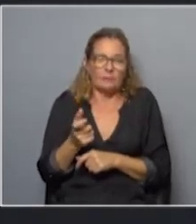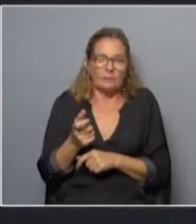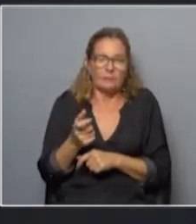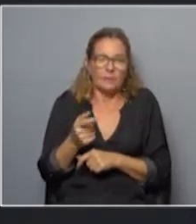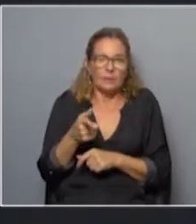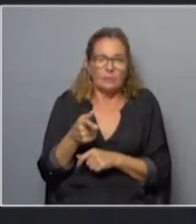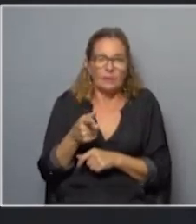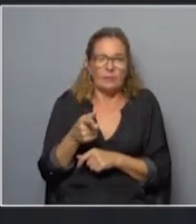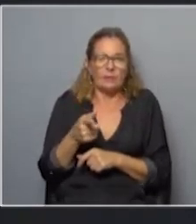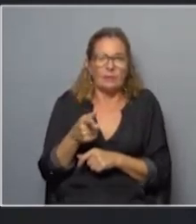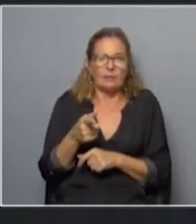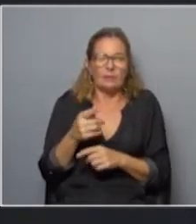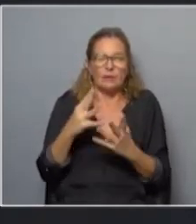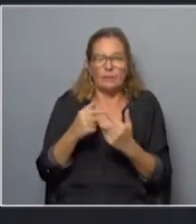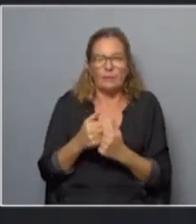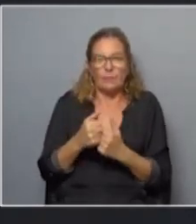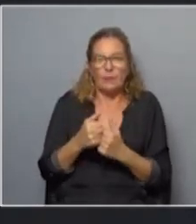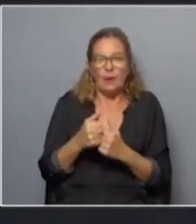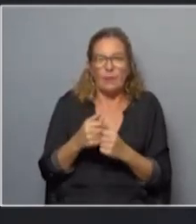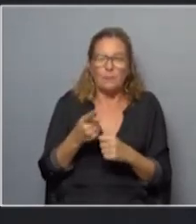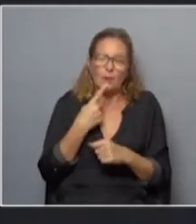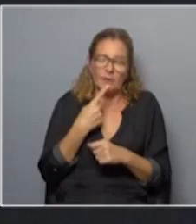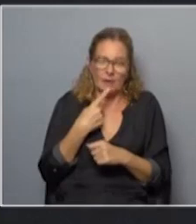que estábamos actuando de forma partidaria